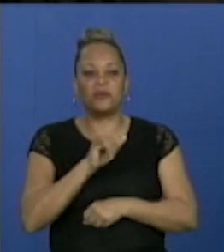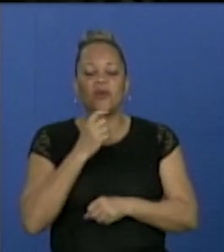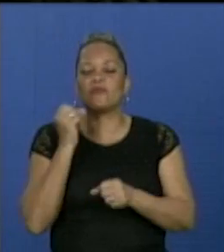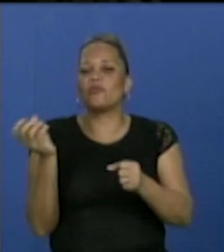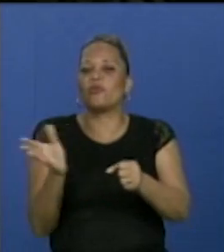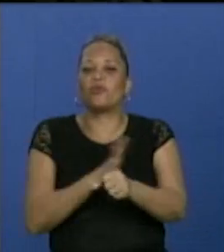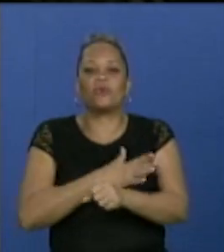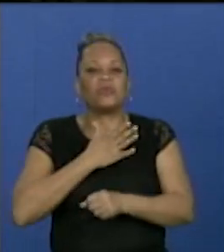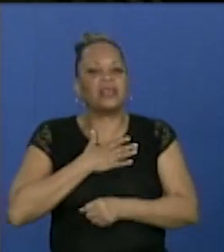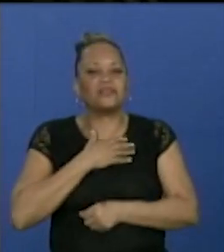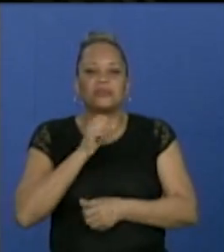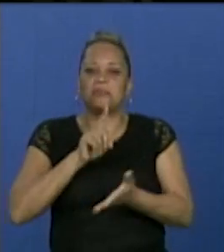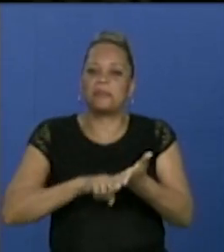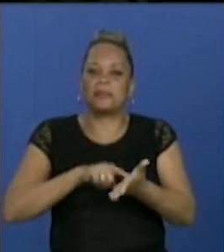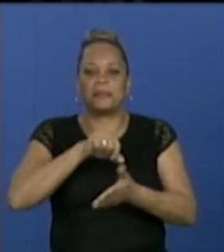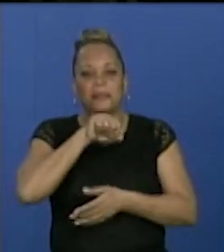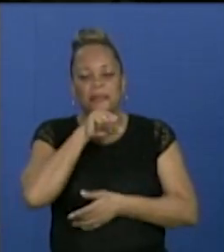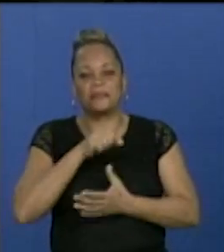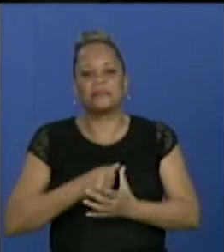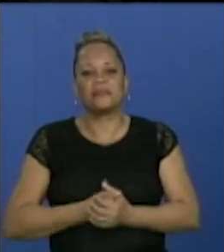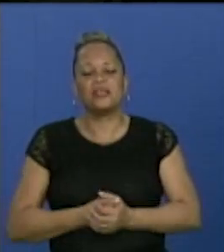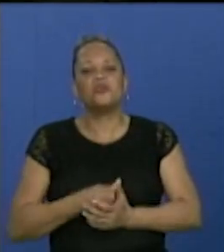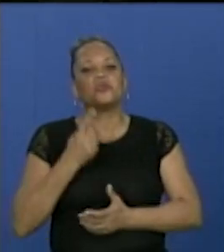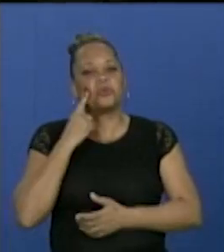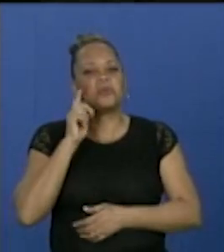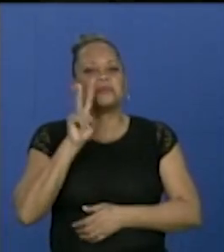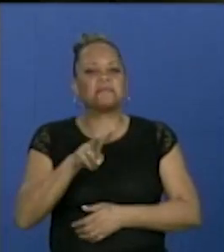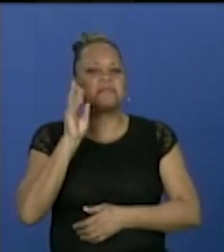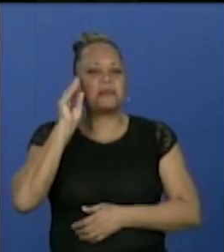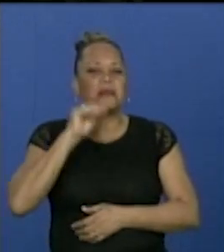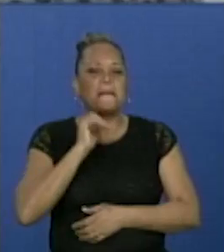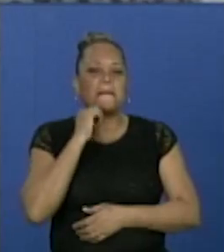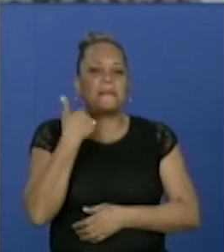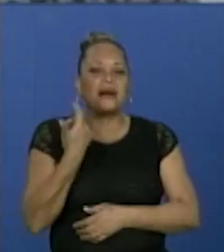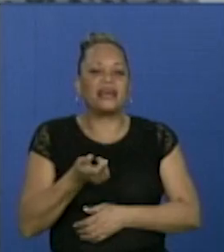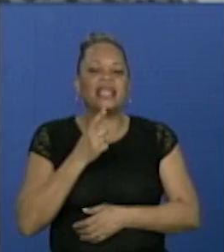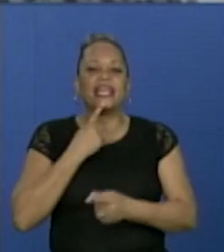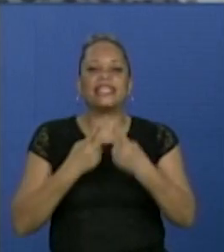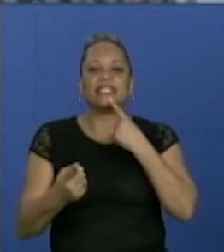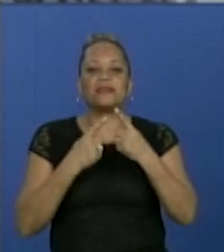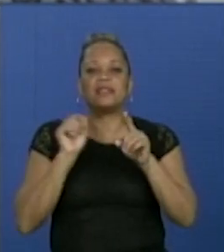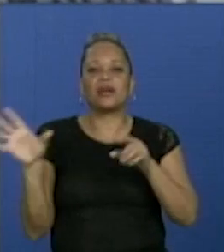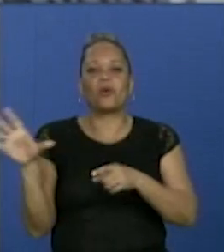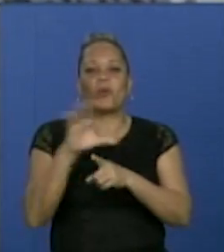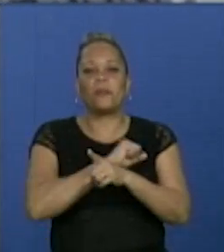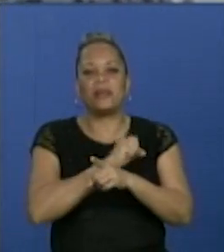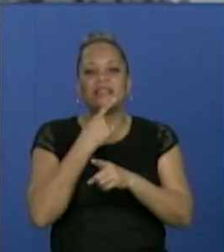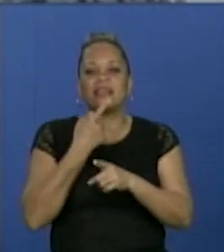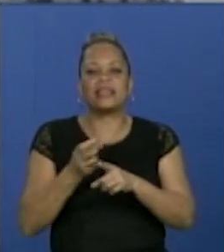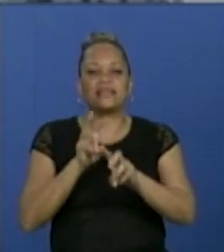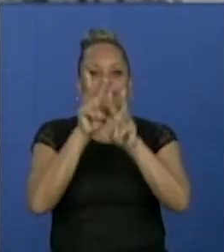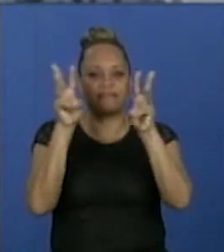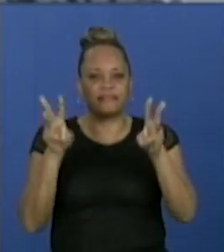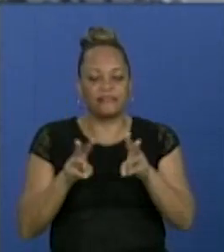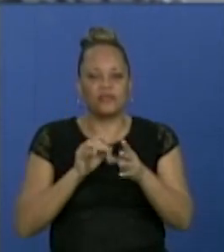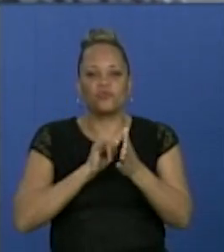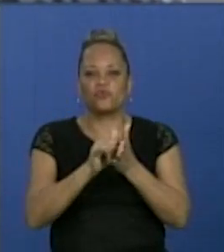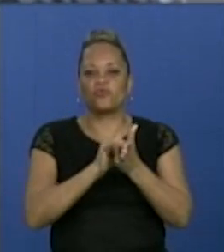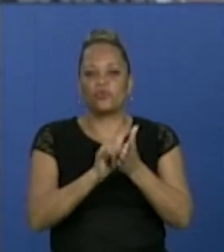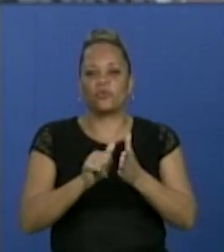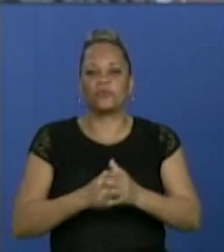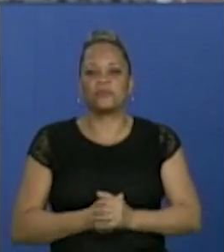orgulloso de sus padres. Sobre él usted puede conocer mucho más en la entrevista completa disponible en mi canal de YouTube.